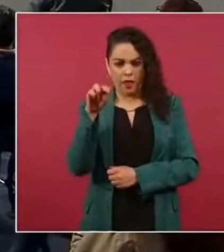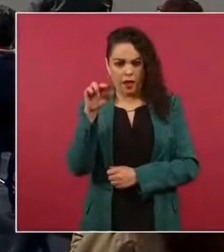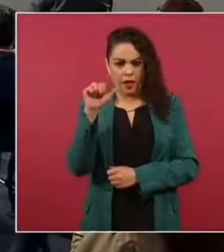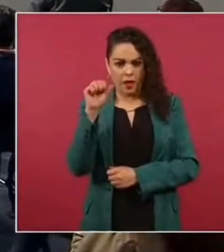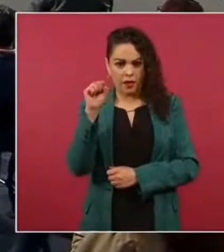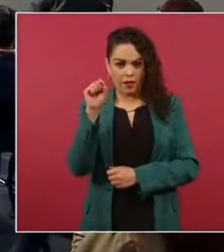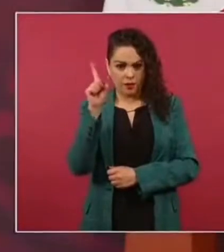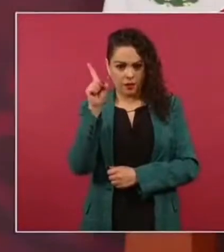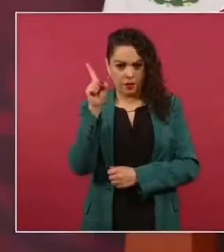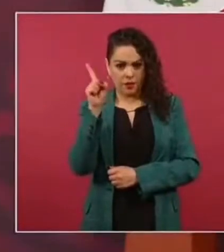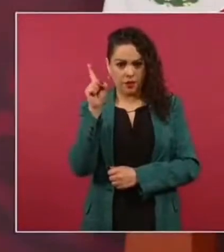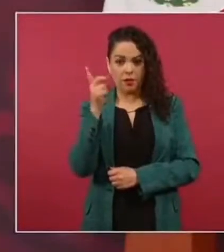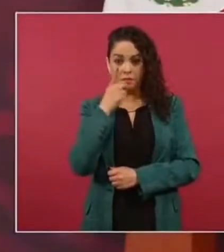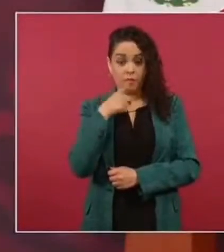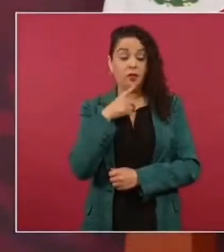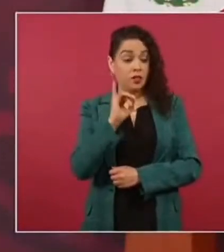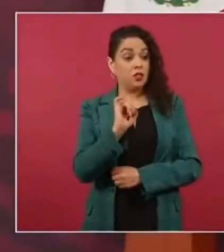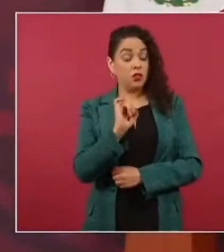bueno bueno bueno